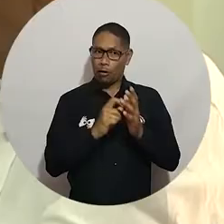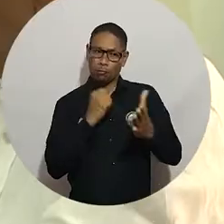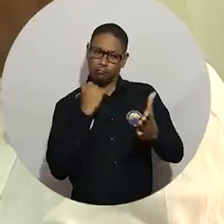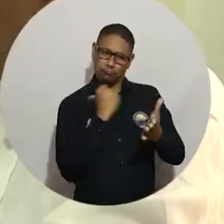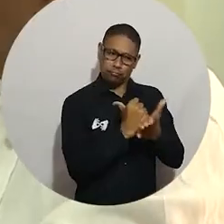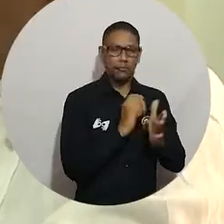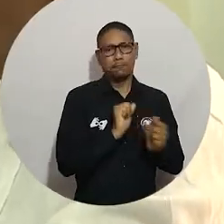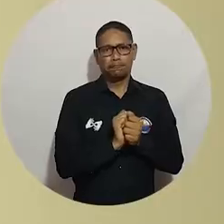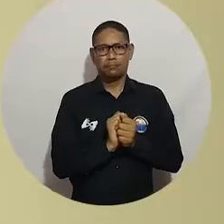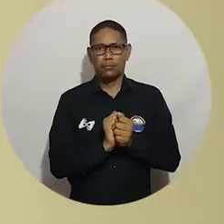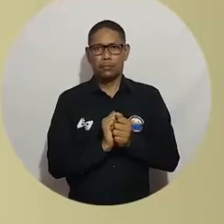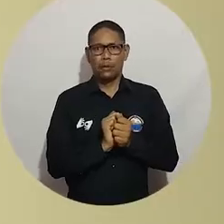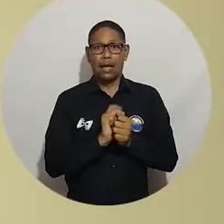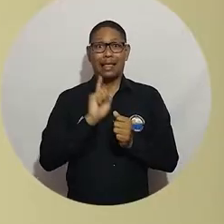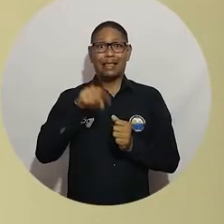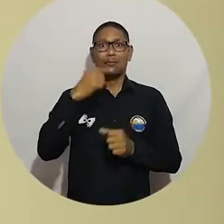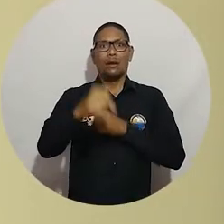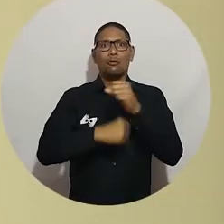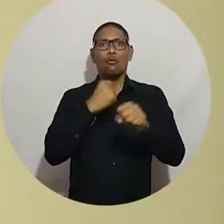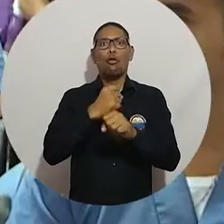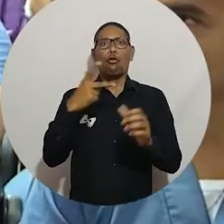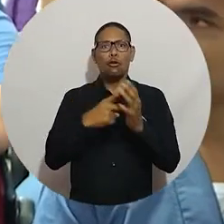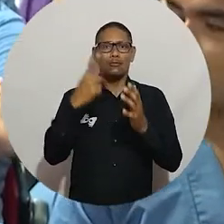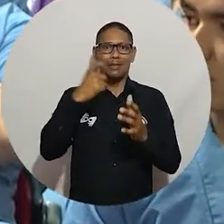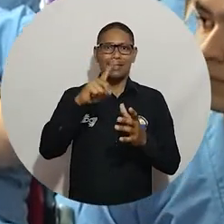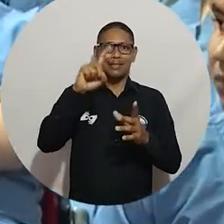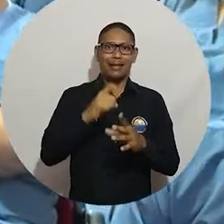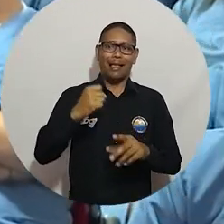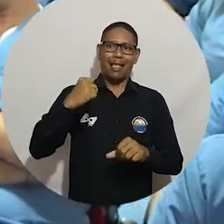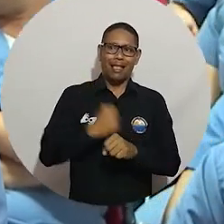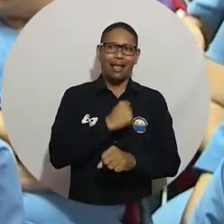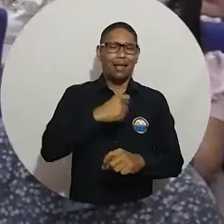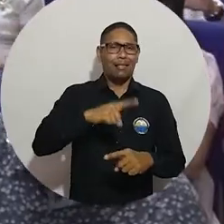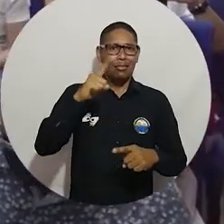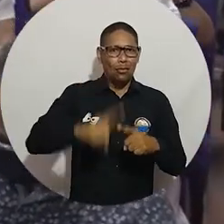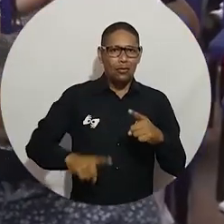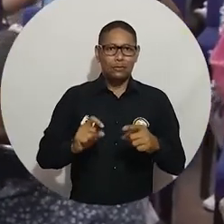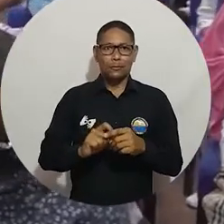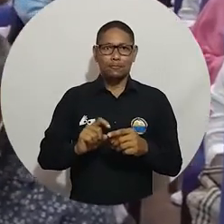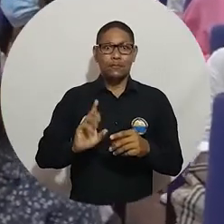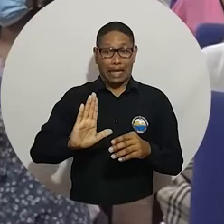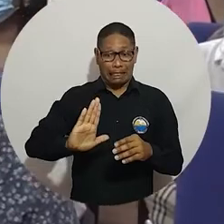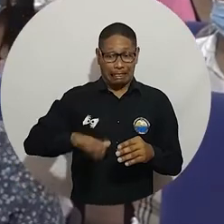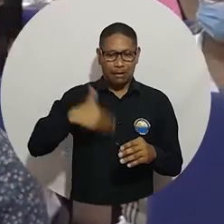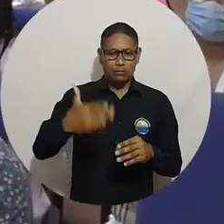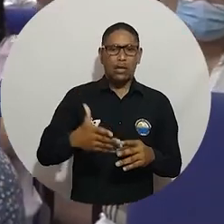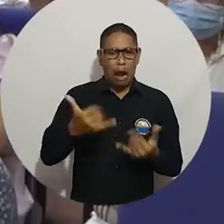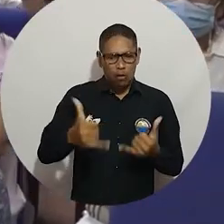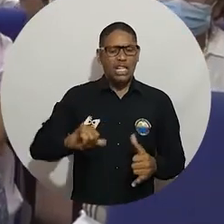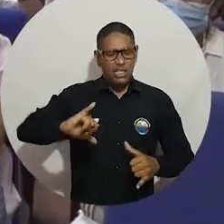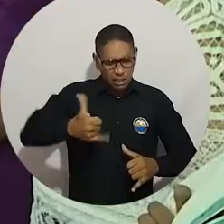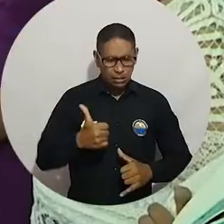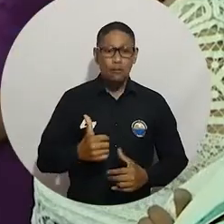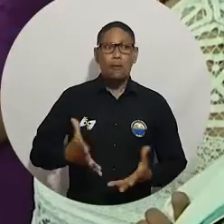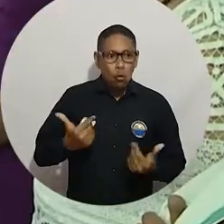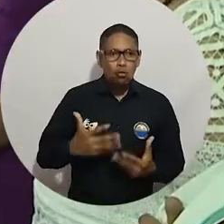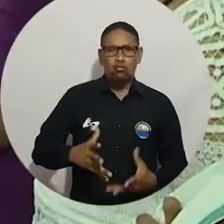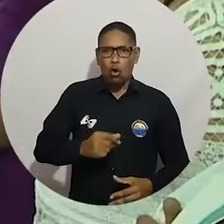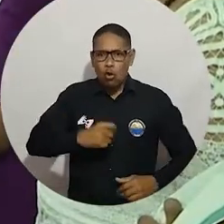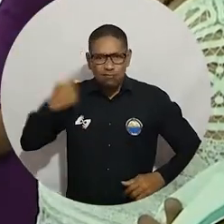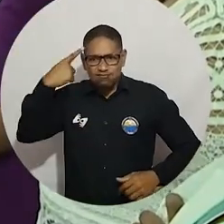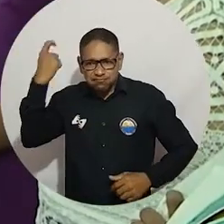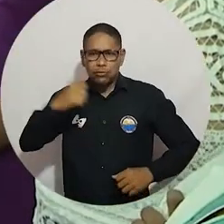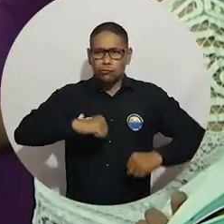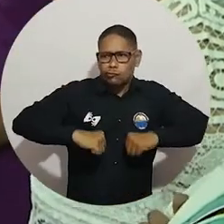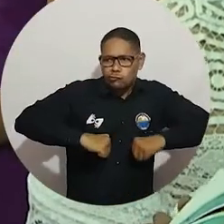Hicimos un esfuerzo, trabajo conjunto muy significativo en el marco de una convocatoria y pues en el año anterior recibimos la visita, tanto para